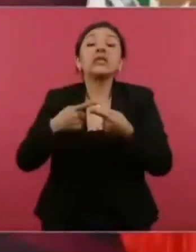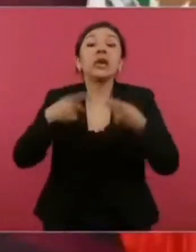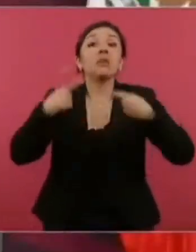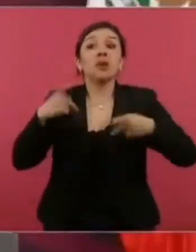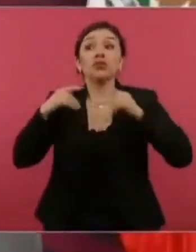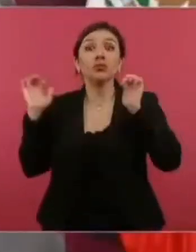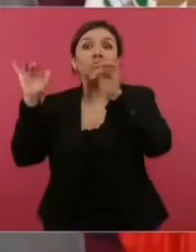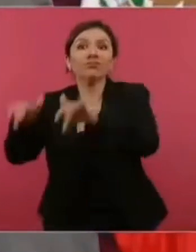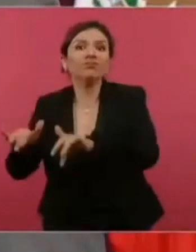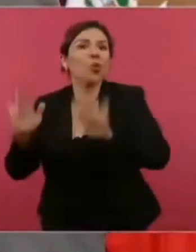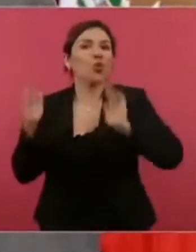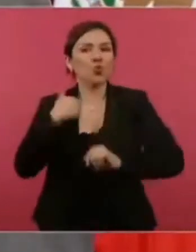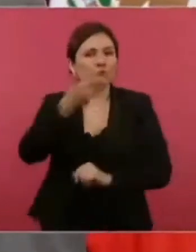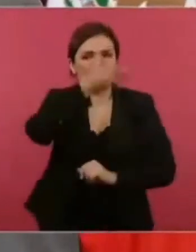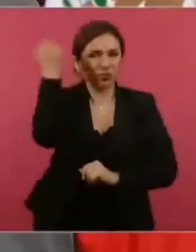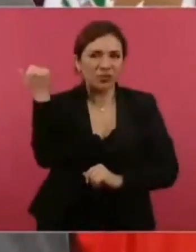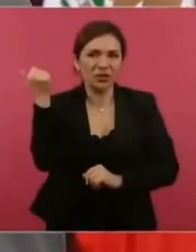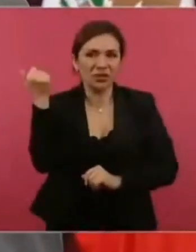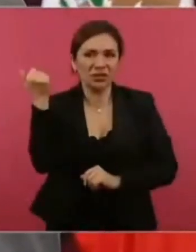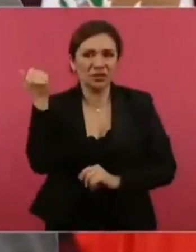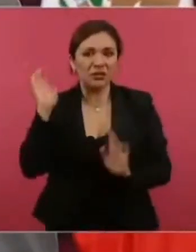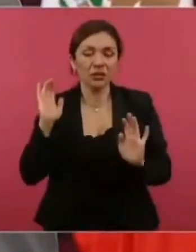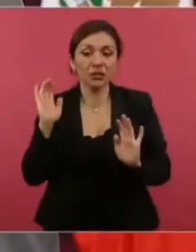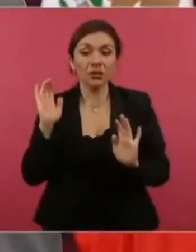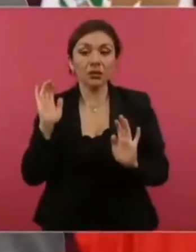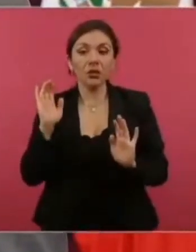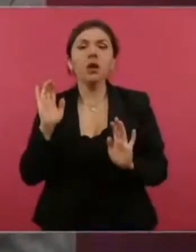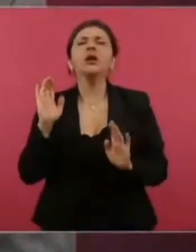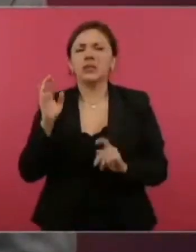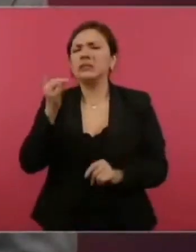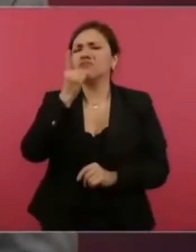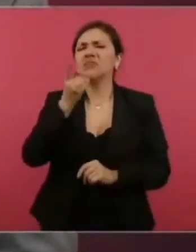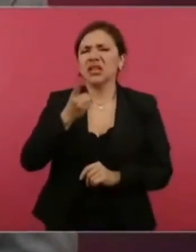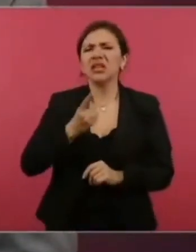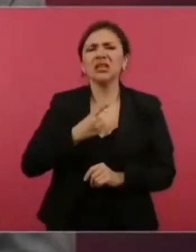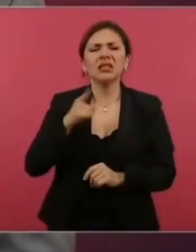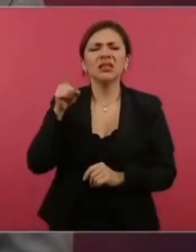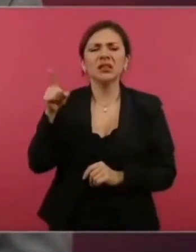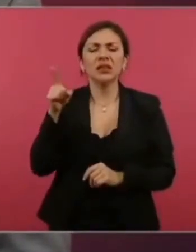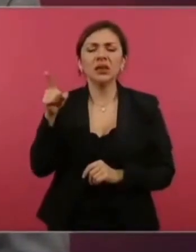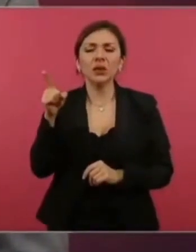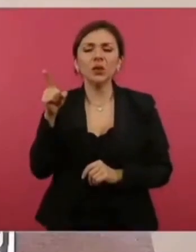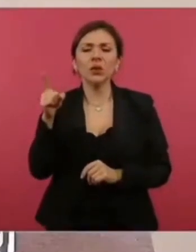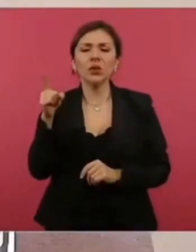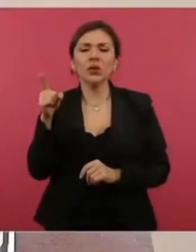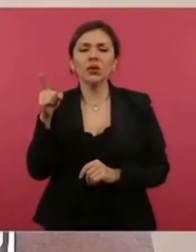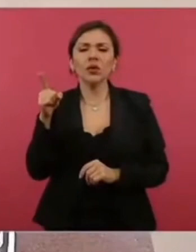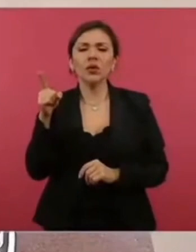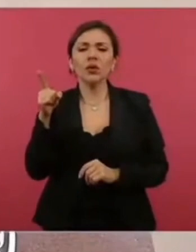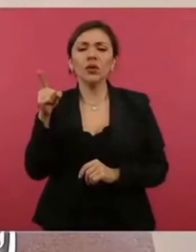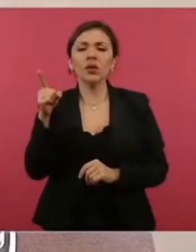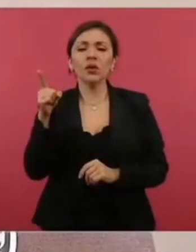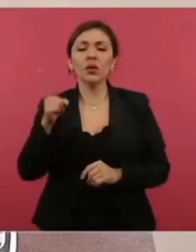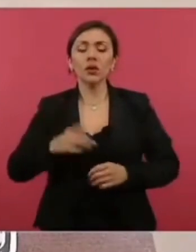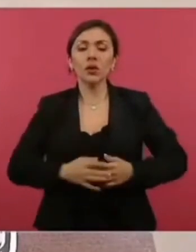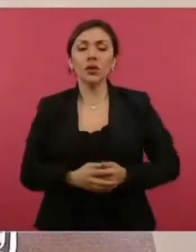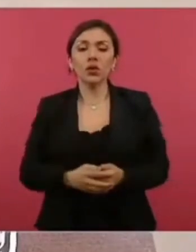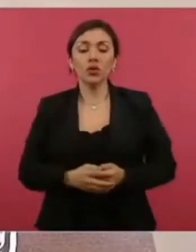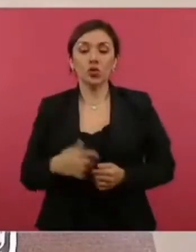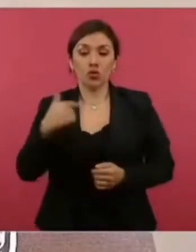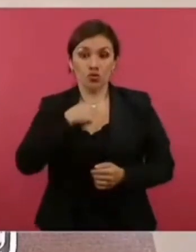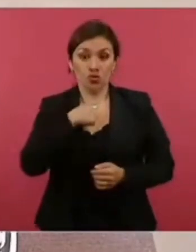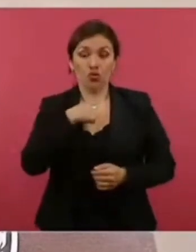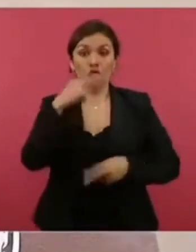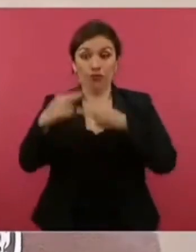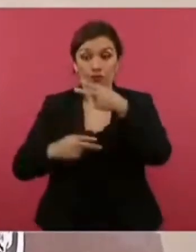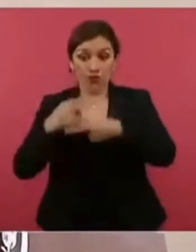a participar. nada más nos dijeron que yo voy a